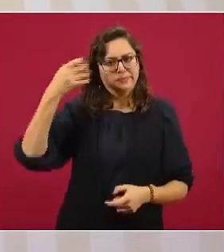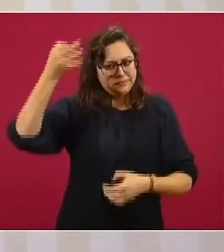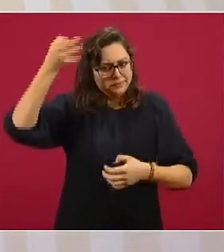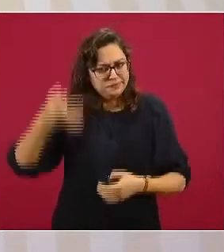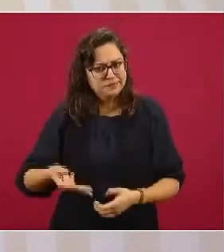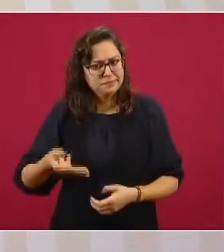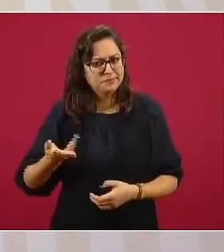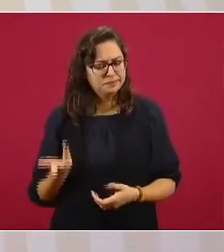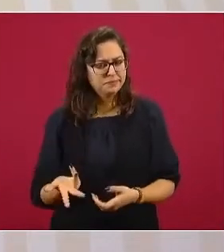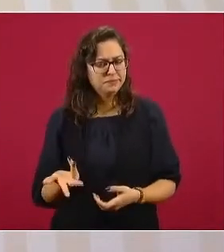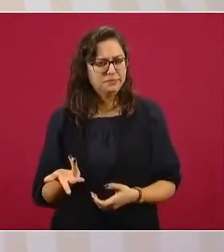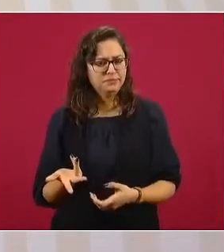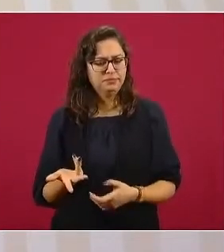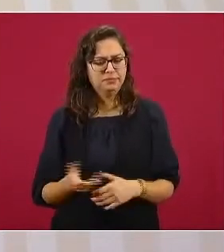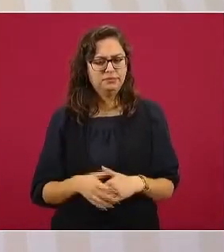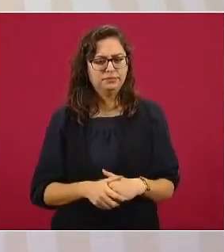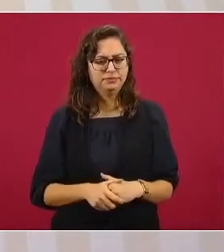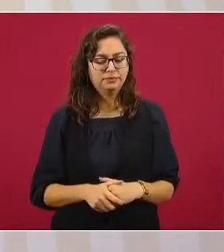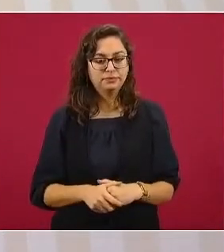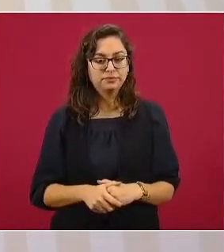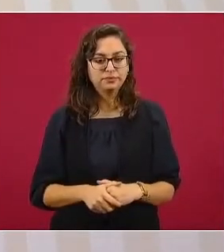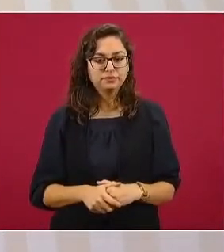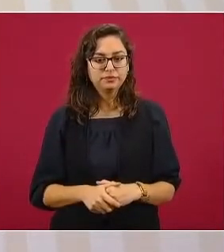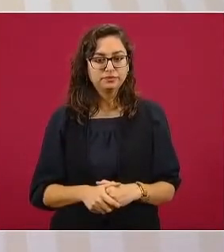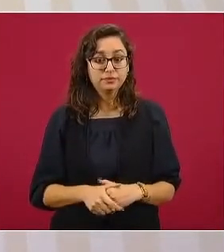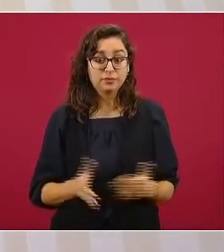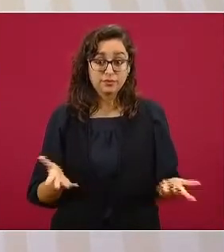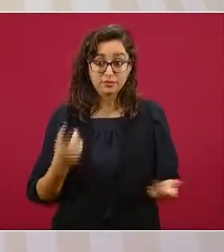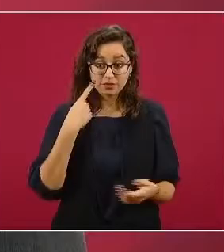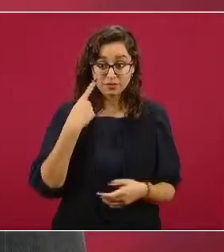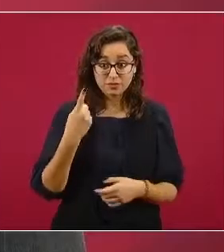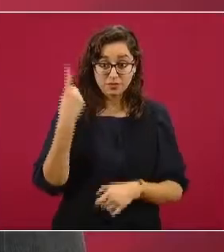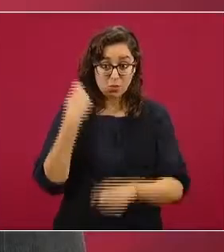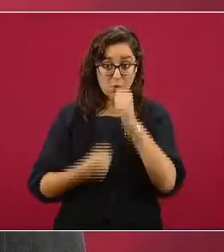Miren lo que pasó hace un año en Bolivia.